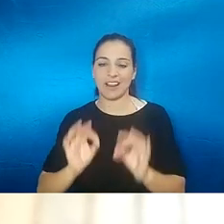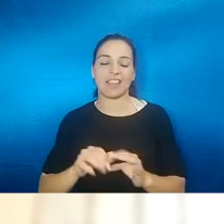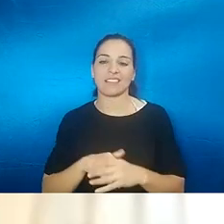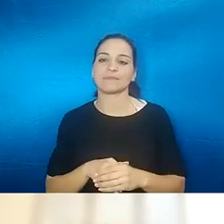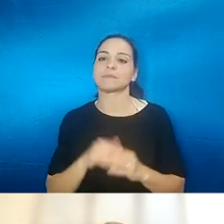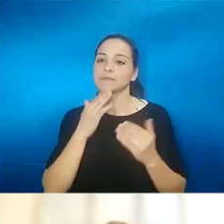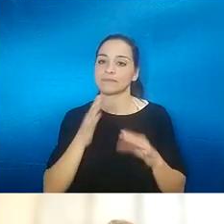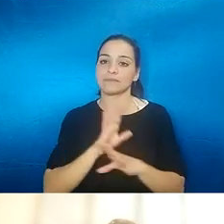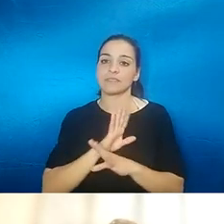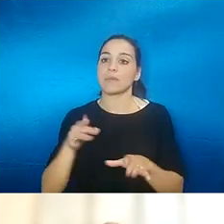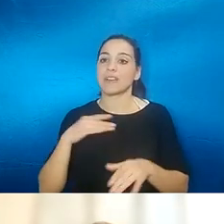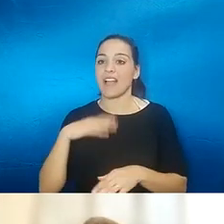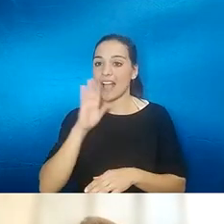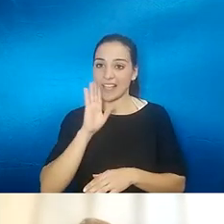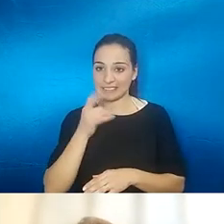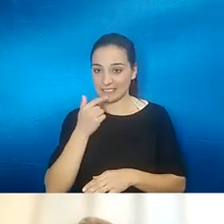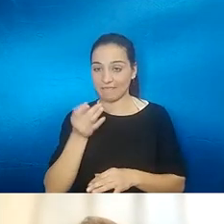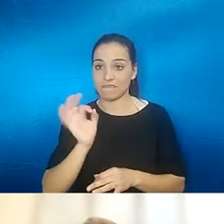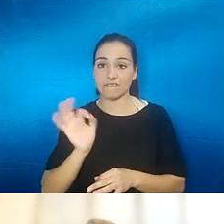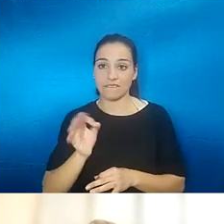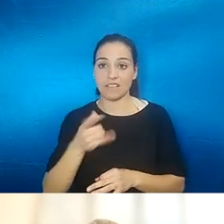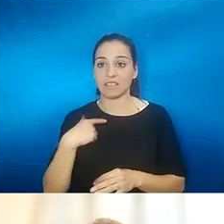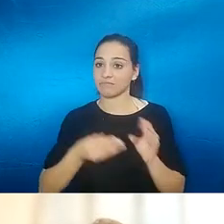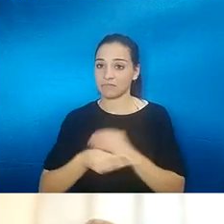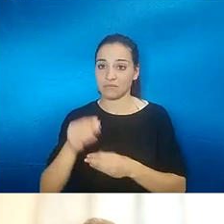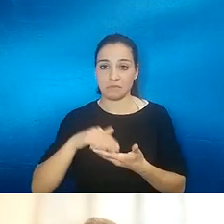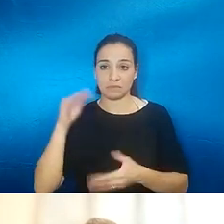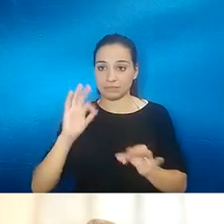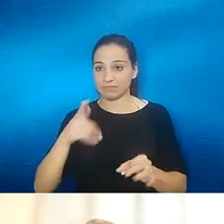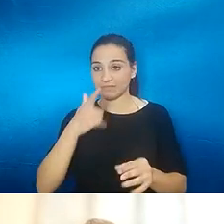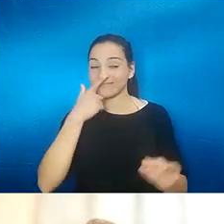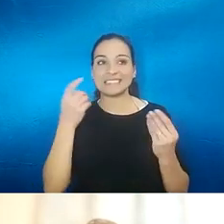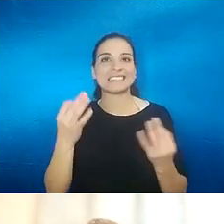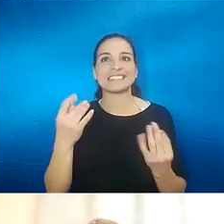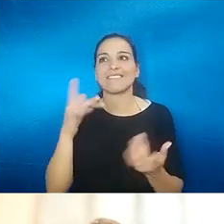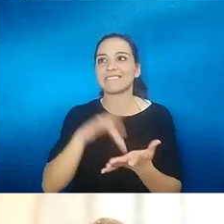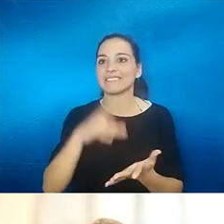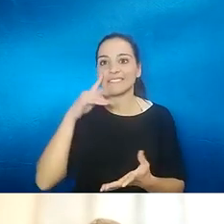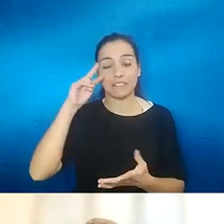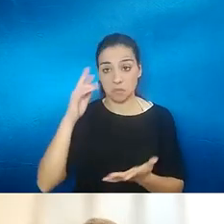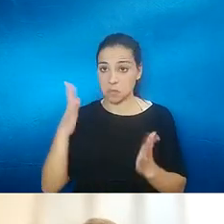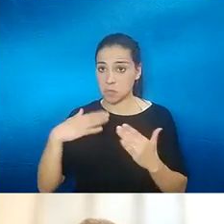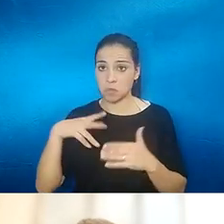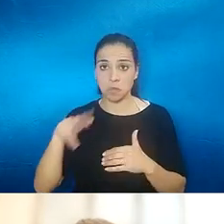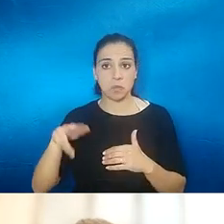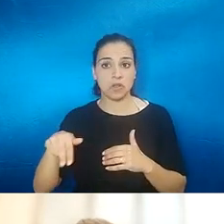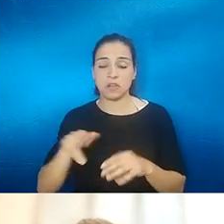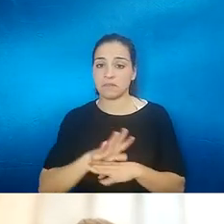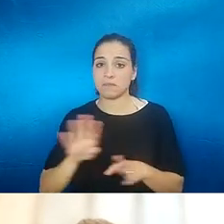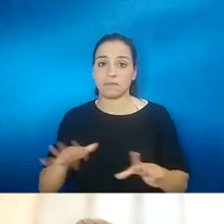no que lo que os decía que yo es verdad que desde nacimiento no sé lo que es oler nunca he olido y